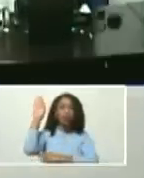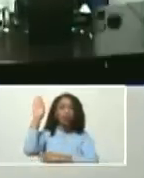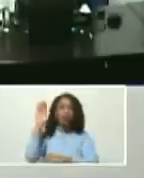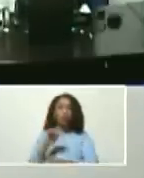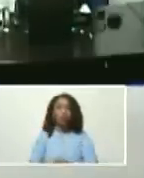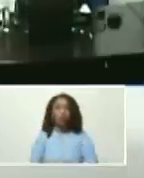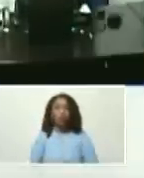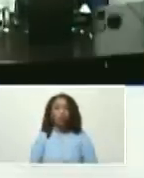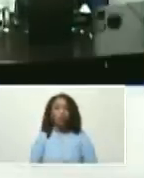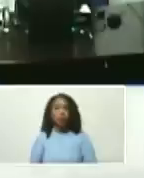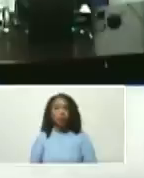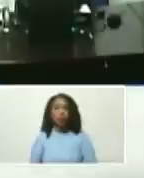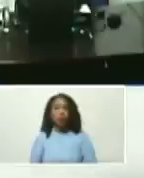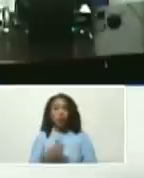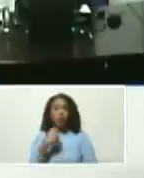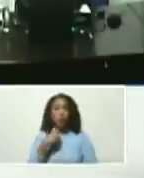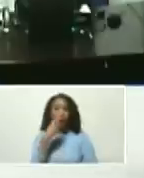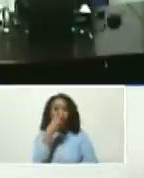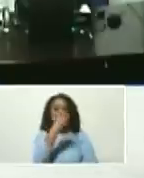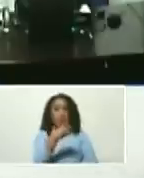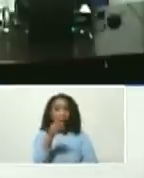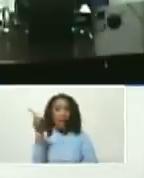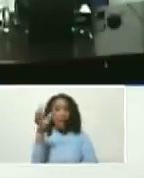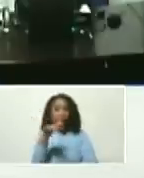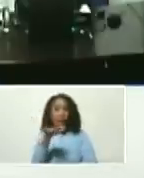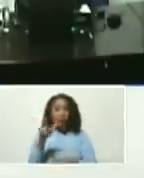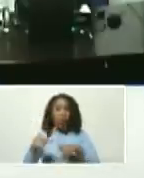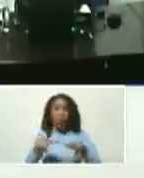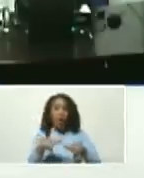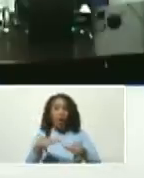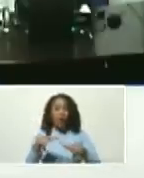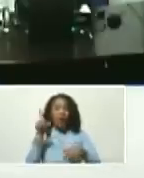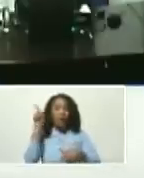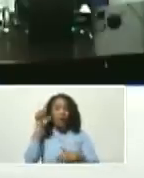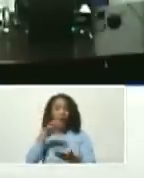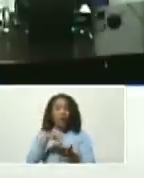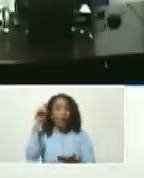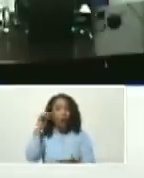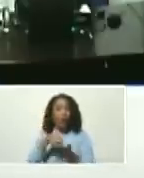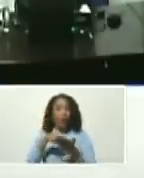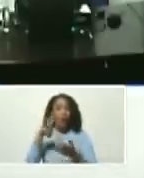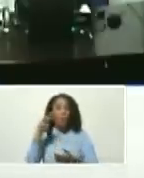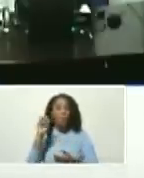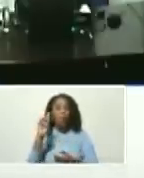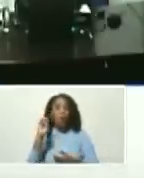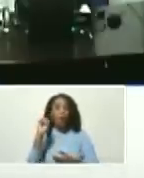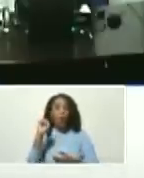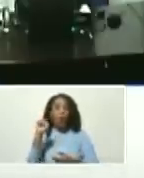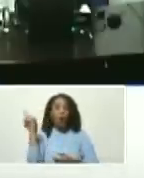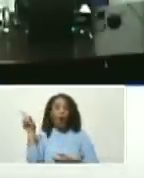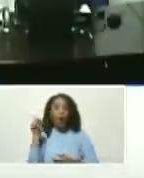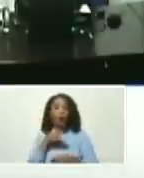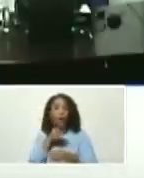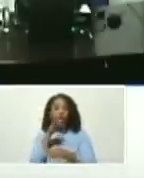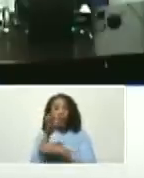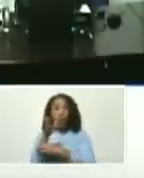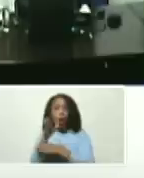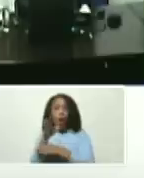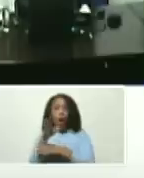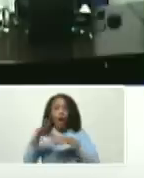lo visité por allá en toda esa zona de Puerto Cabello de morón allá estuvimos en el castillo